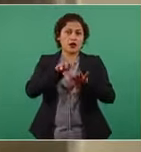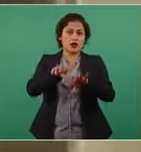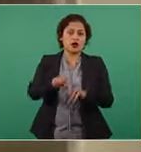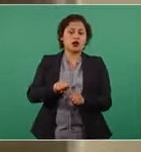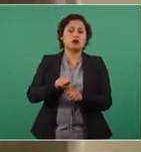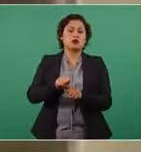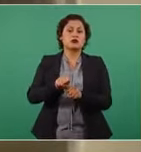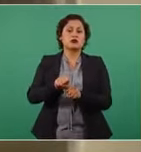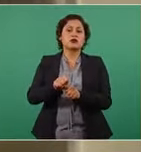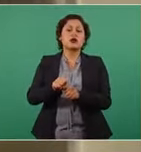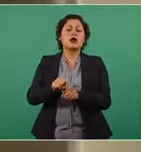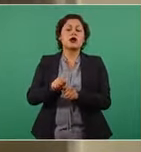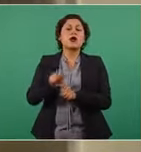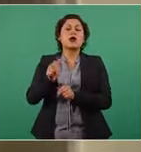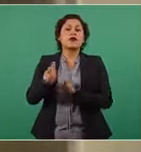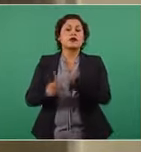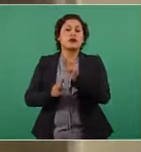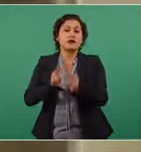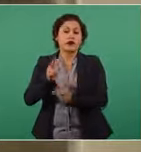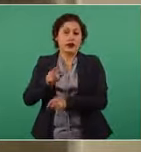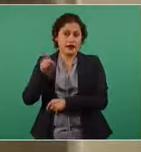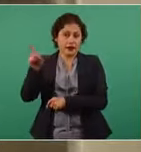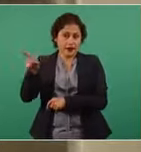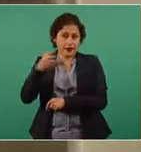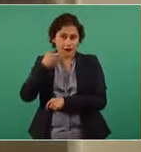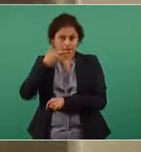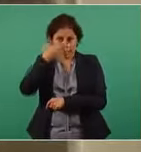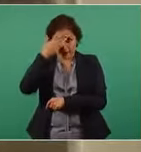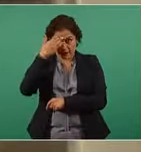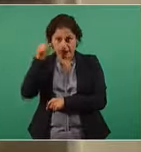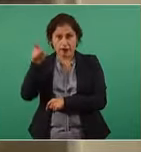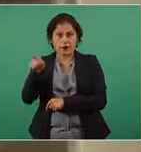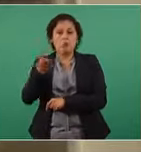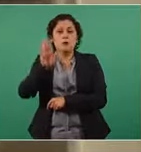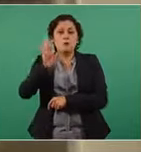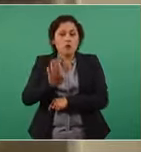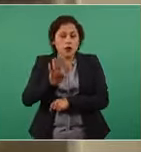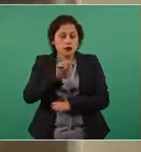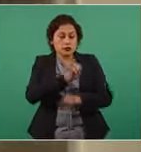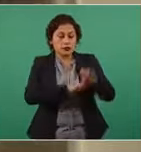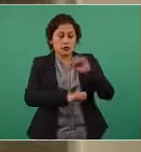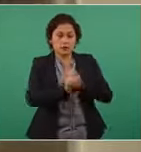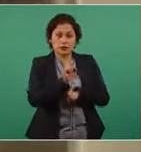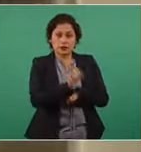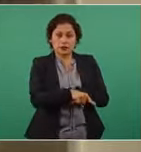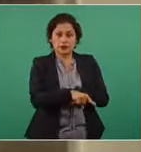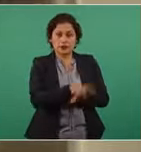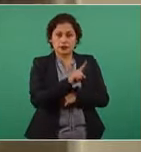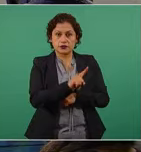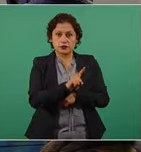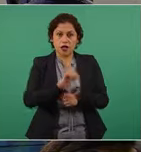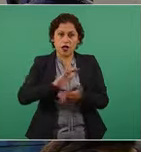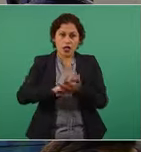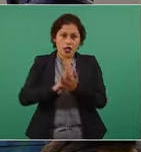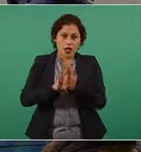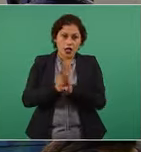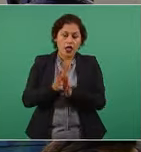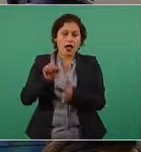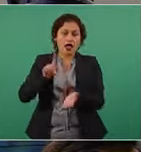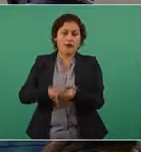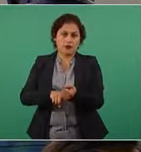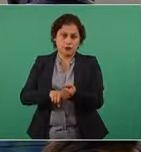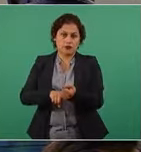un tren en Medio Oriente y se mencionaba que Renfe podría estar inmiscuido en la administración del Tren Maya. No está,